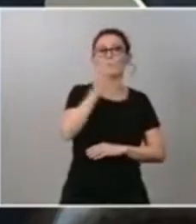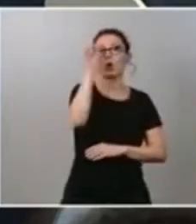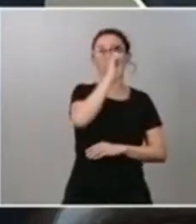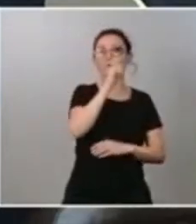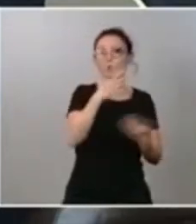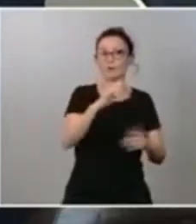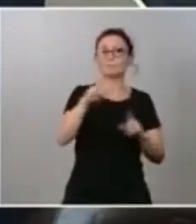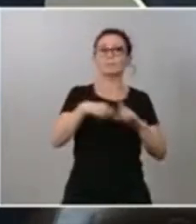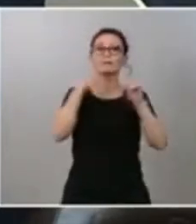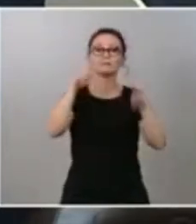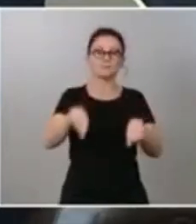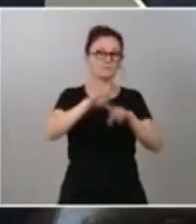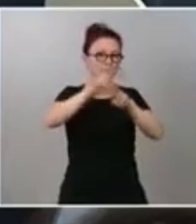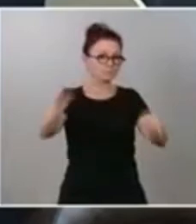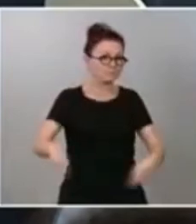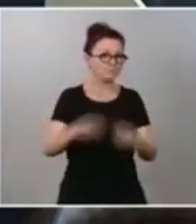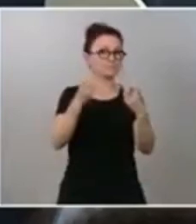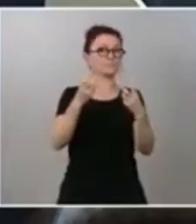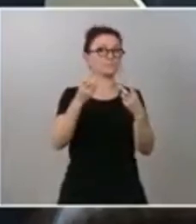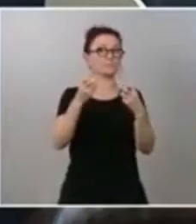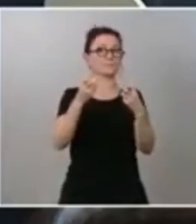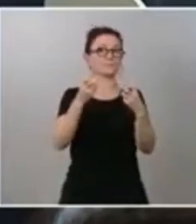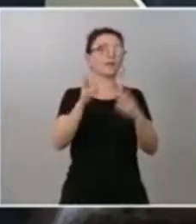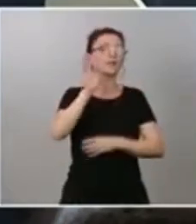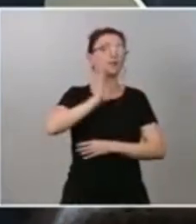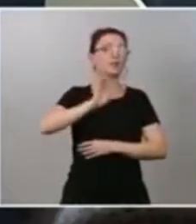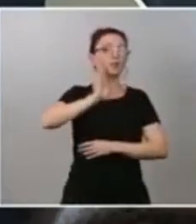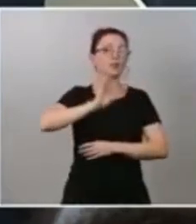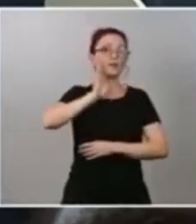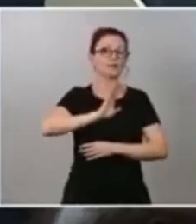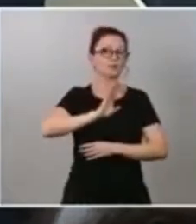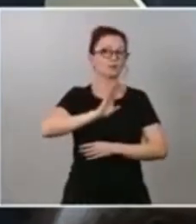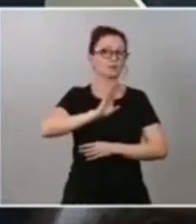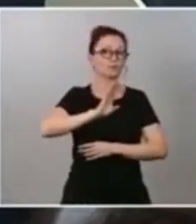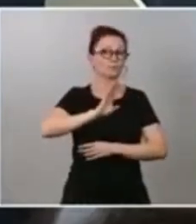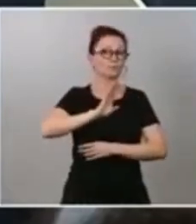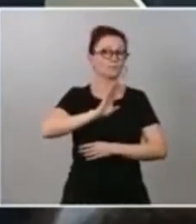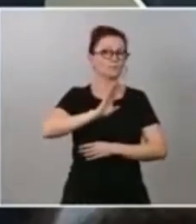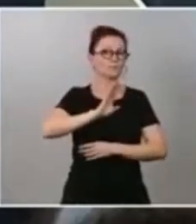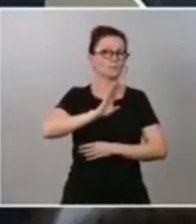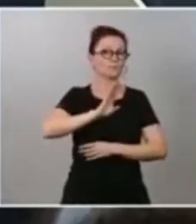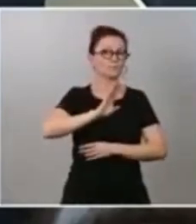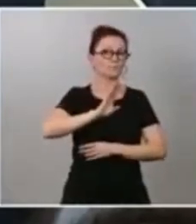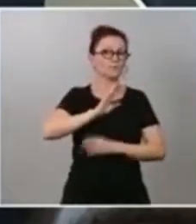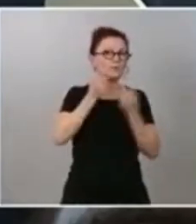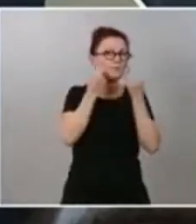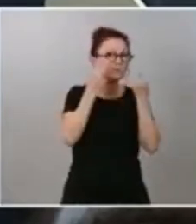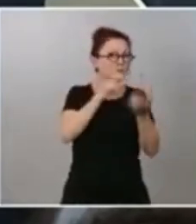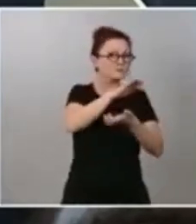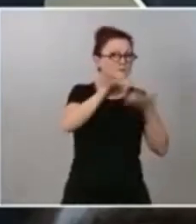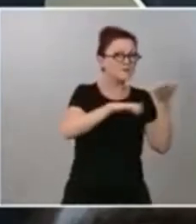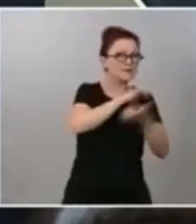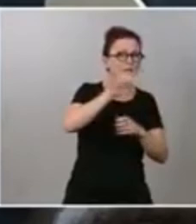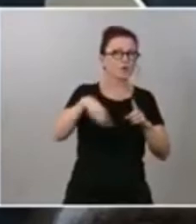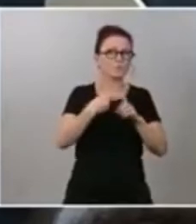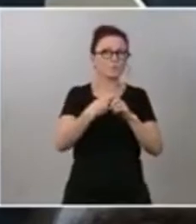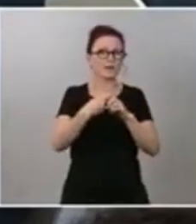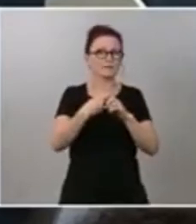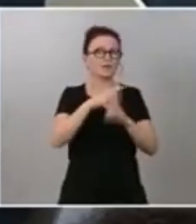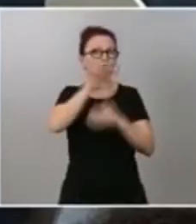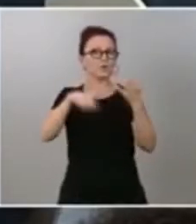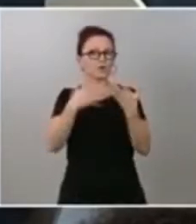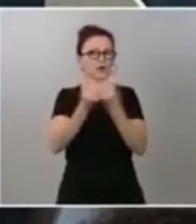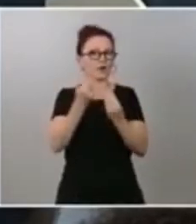sedición que básicamente habla de violencia con armas yo querría saber qué se plantea el PSOE con esto y si le gusta la